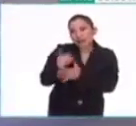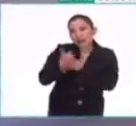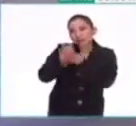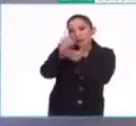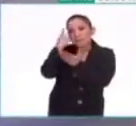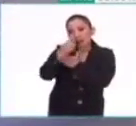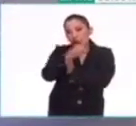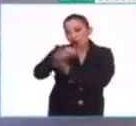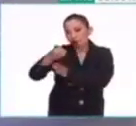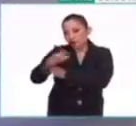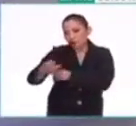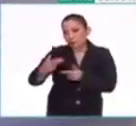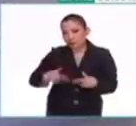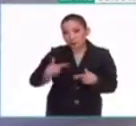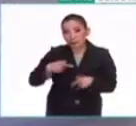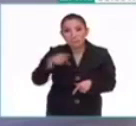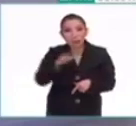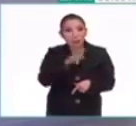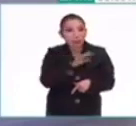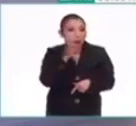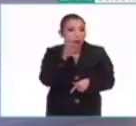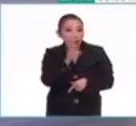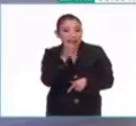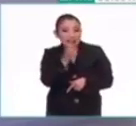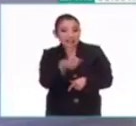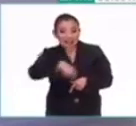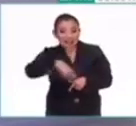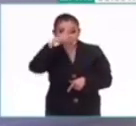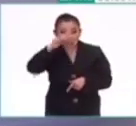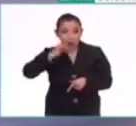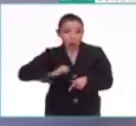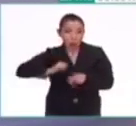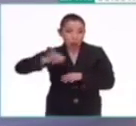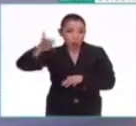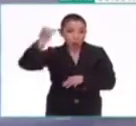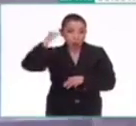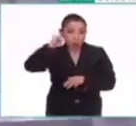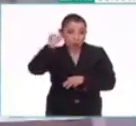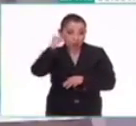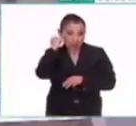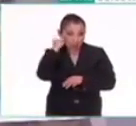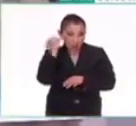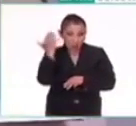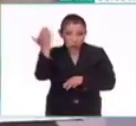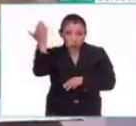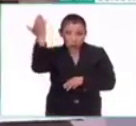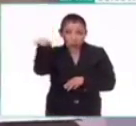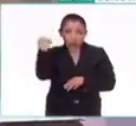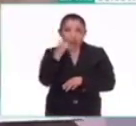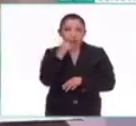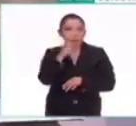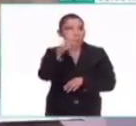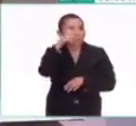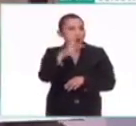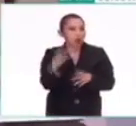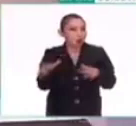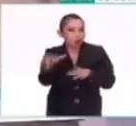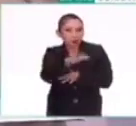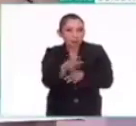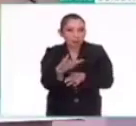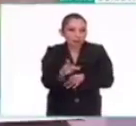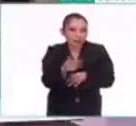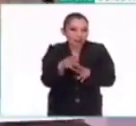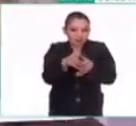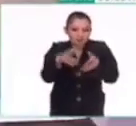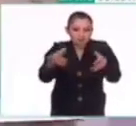para dar un orden social. Entonces, lo que podemos ver es que este en México prehispánico, en este México antiguo, bueno, decir México, pero obviamente